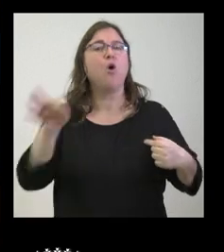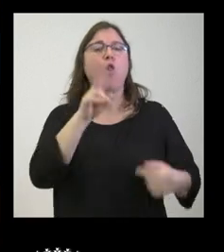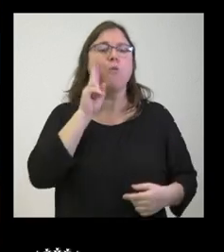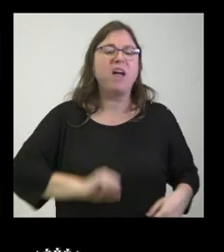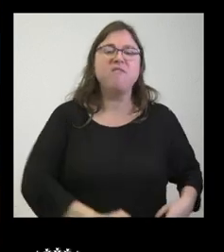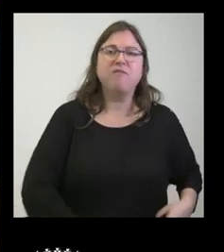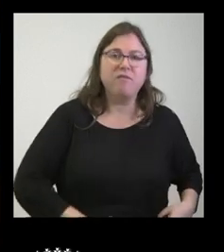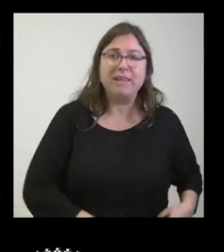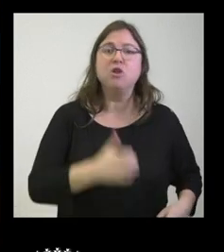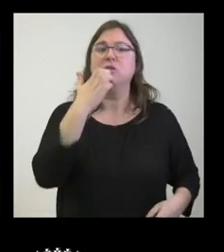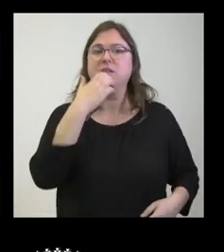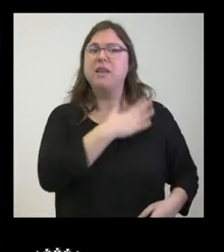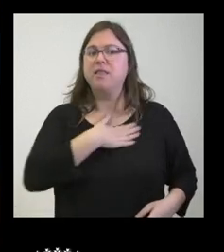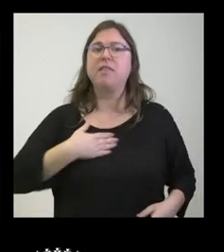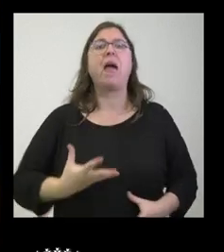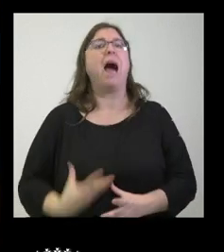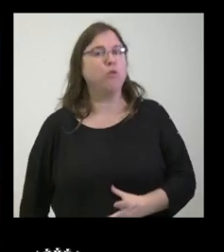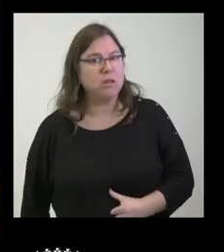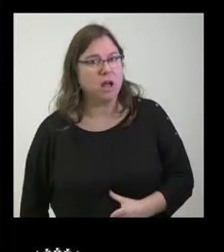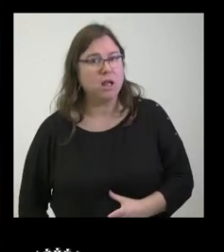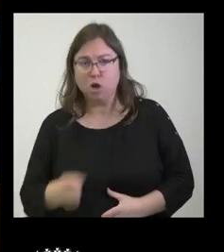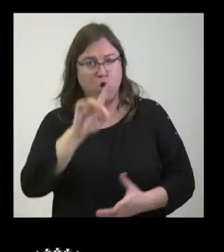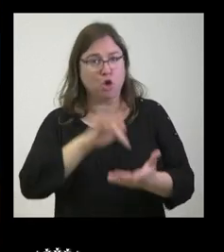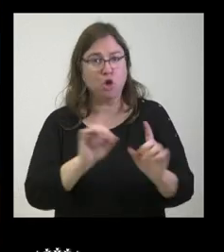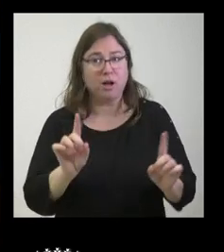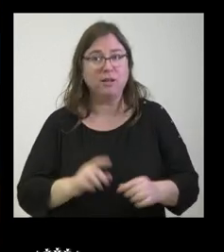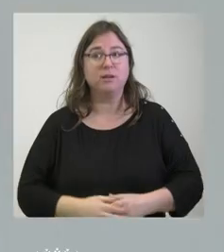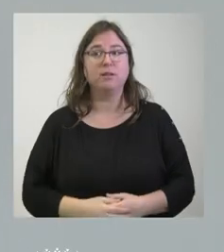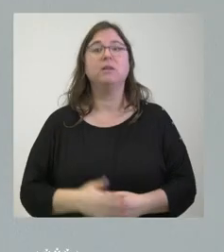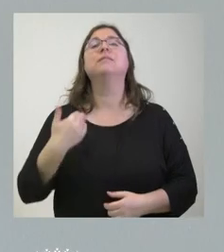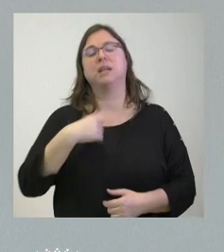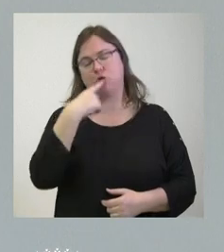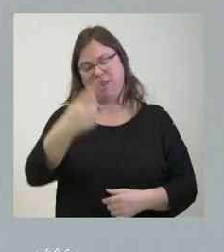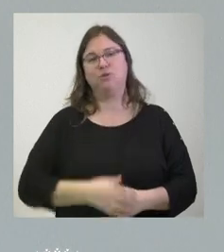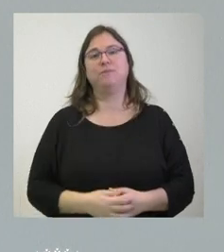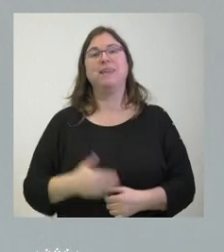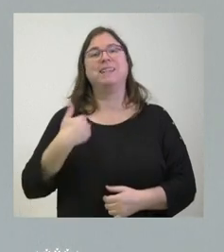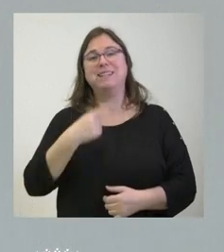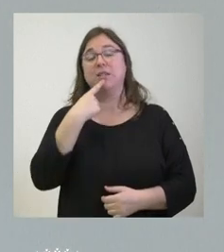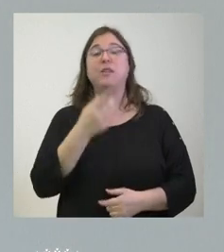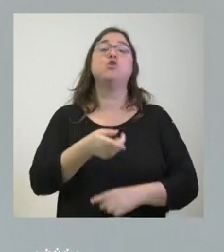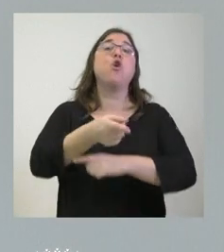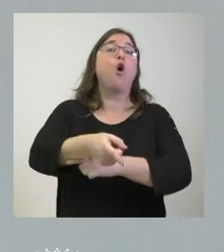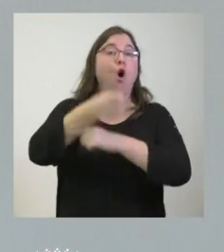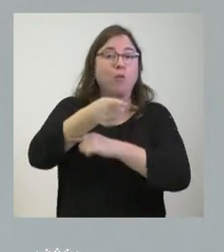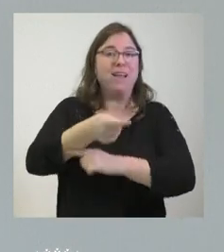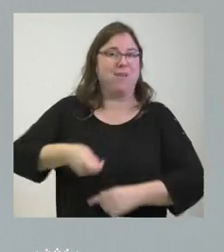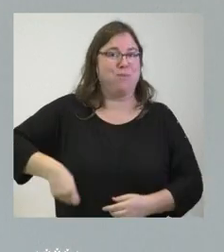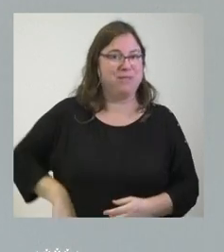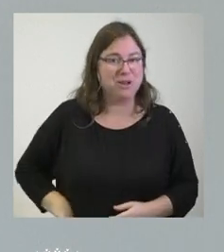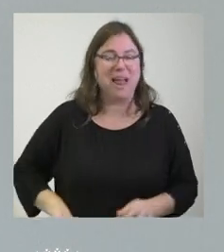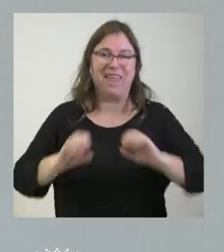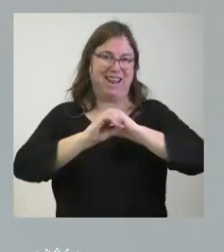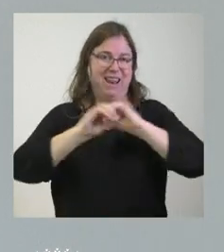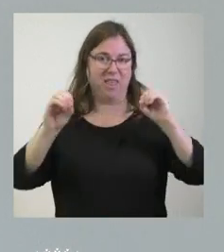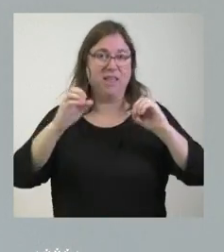feto cuando han expresado su voluntad de abortar eso no va a pasar ¿no? si se lo he dicho que no se va a obligar a los profesionales sanitarios a